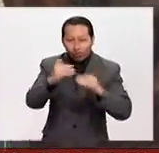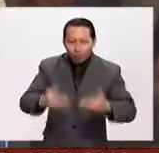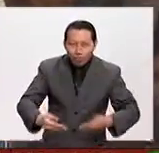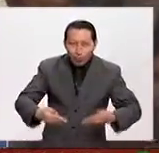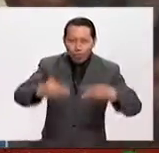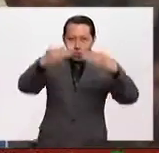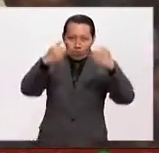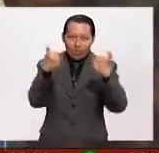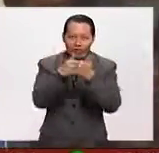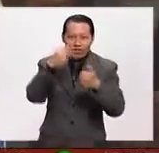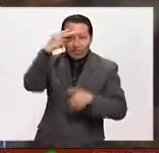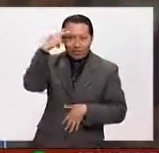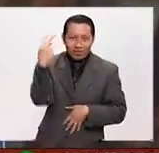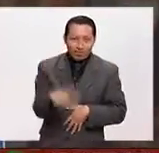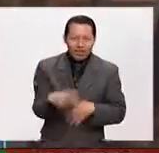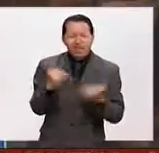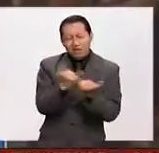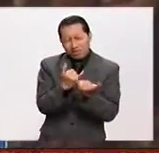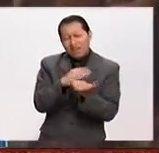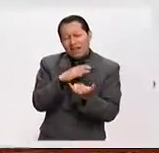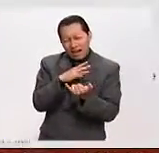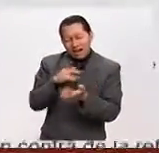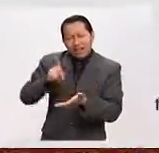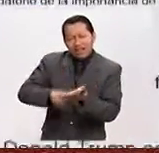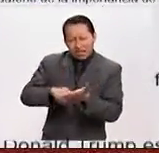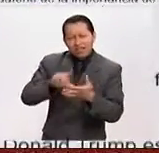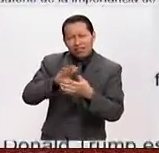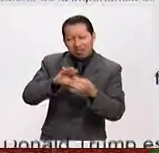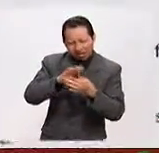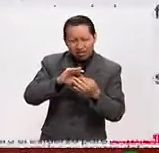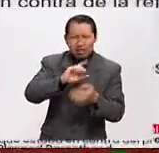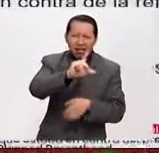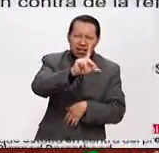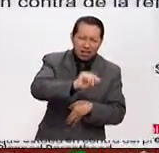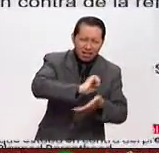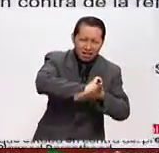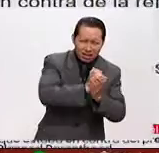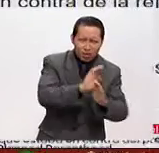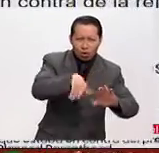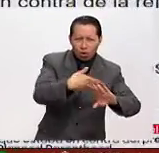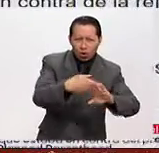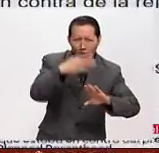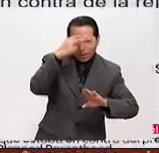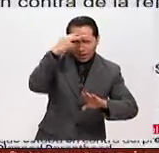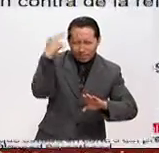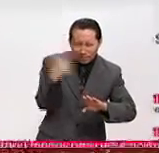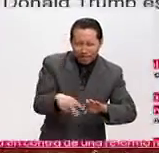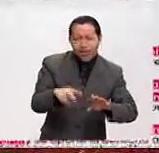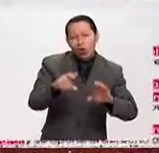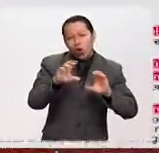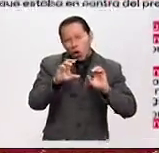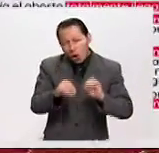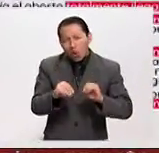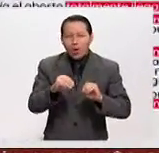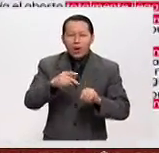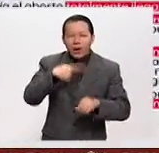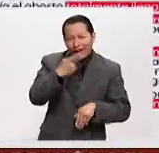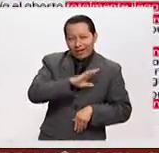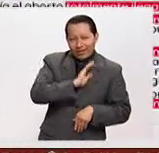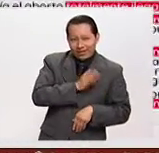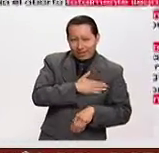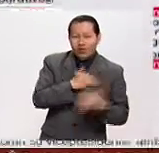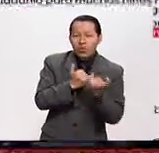varios comentarios discriminatorios en contra de los mexicanos, los hispanos y muchas otras culturas incluidos los musulmanes.